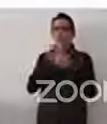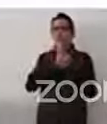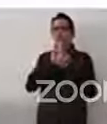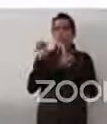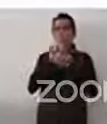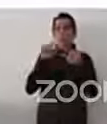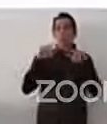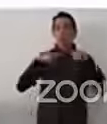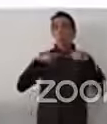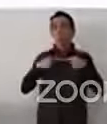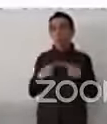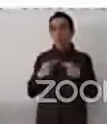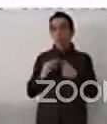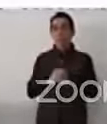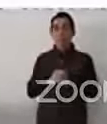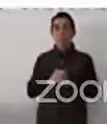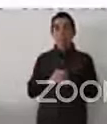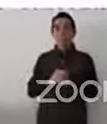Siguiente, por favor.